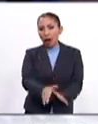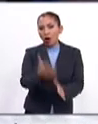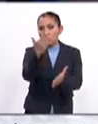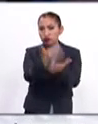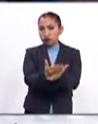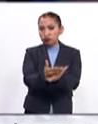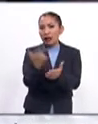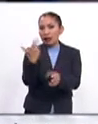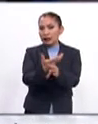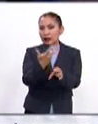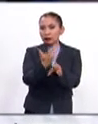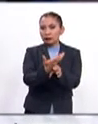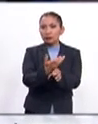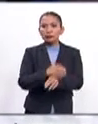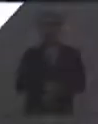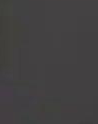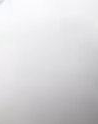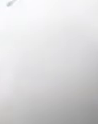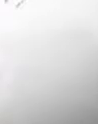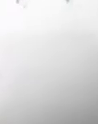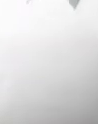bloqueada en los Estados Unidos.